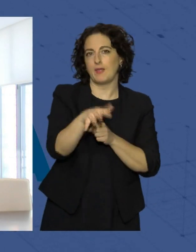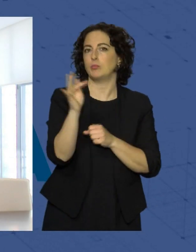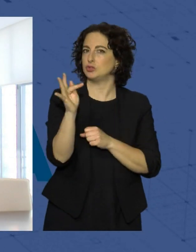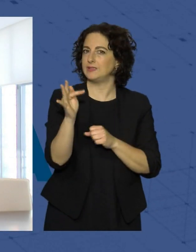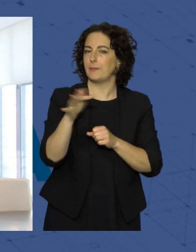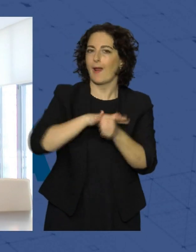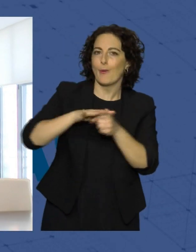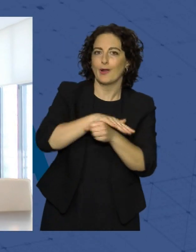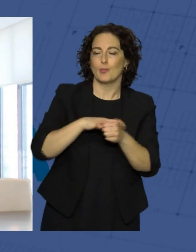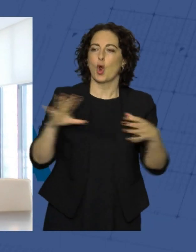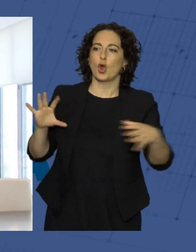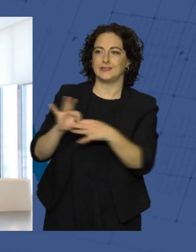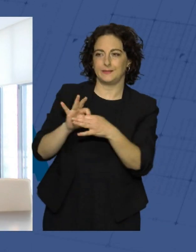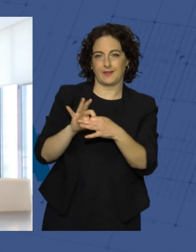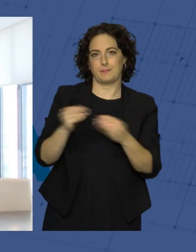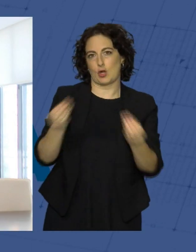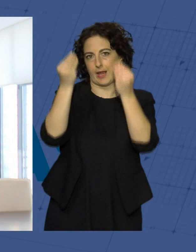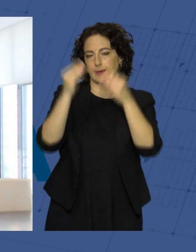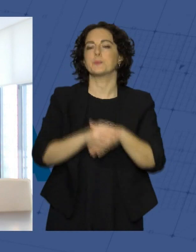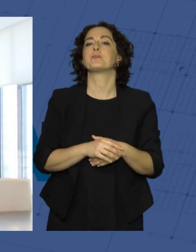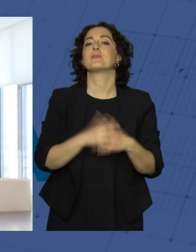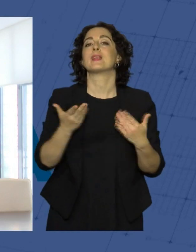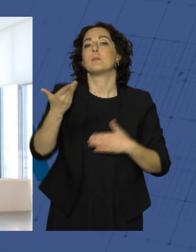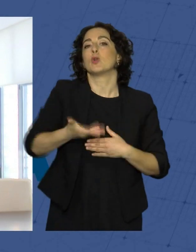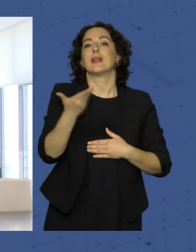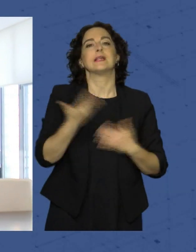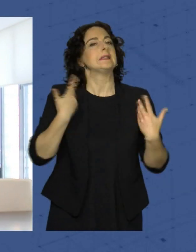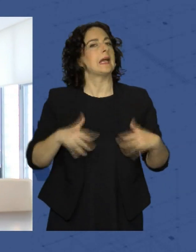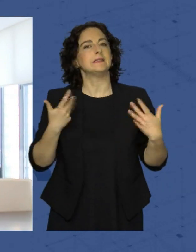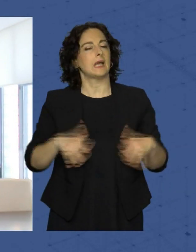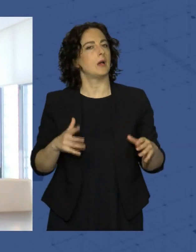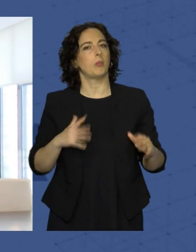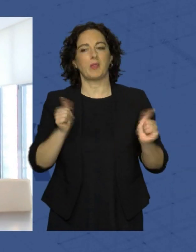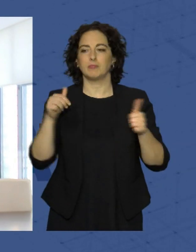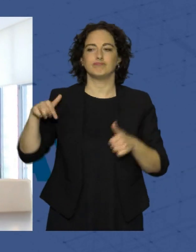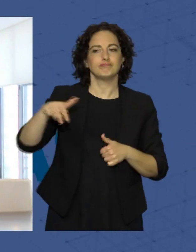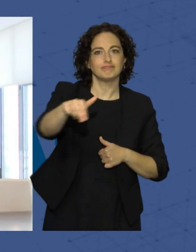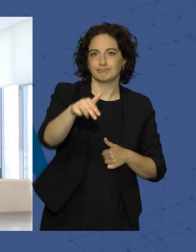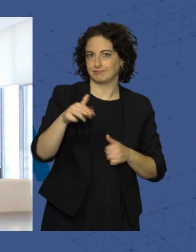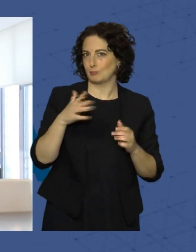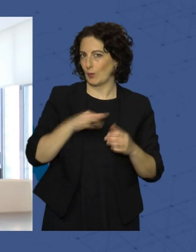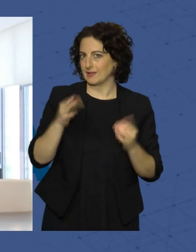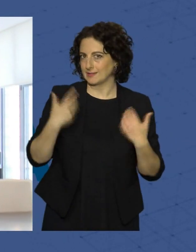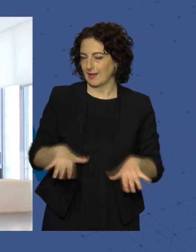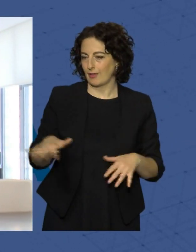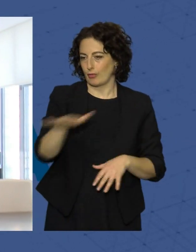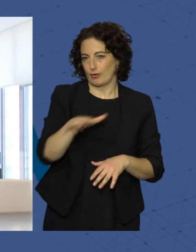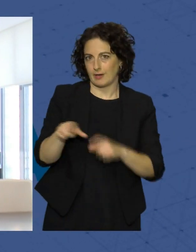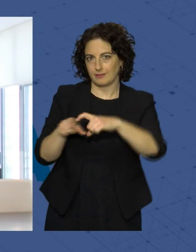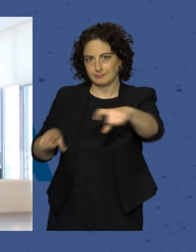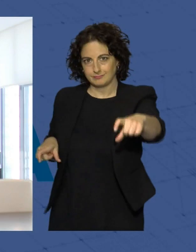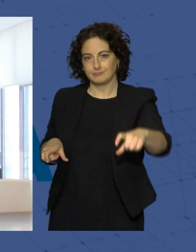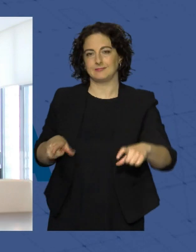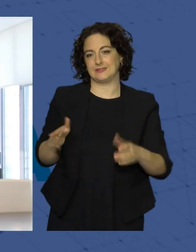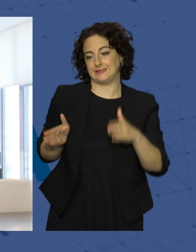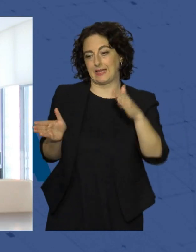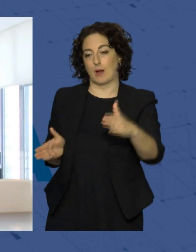mejorar la conectividad de la zona. Lo importante es que ya pueden transitar peatonalmente por todo lo que es ese